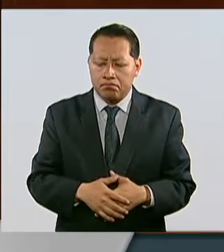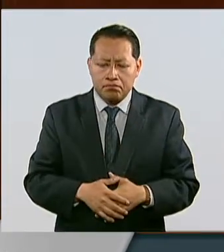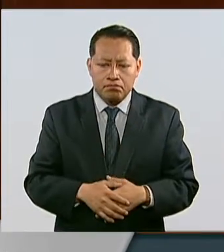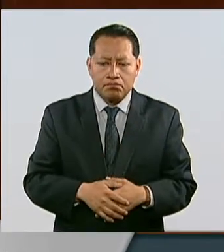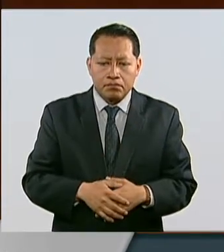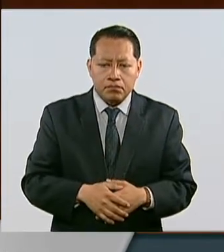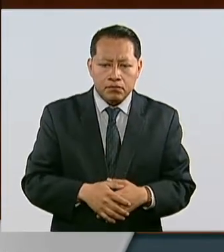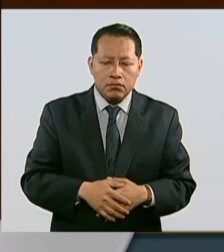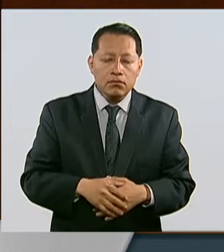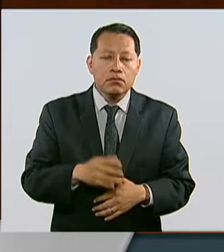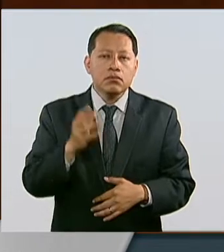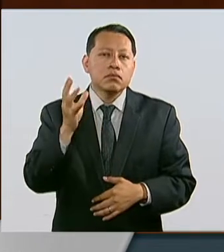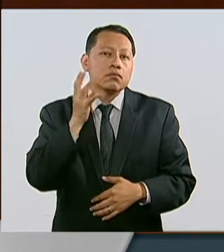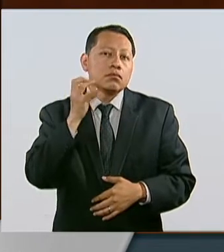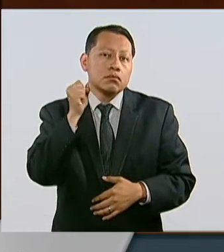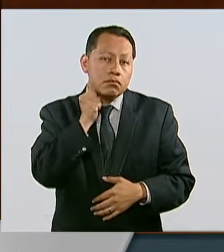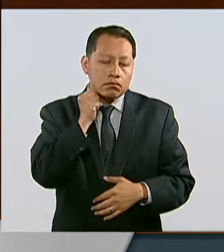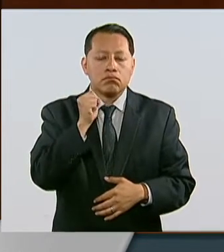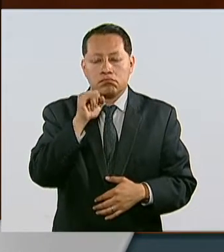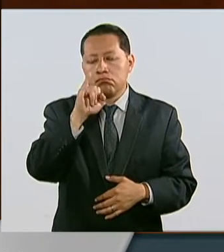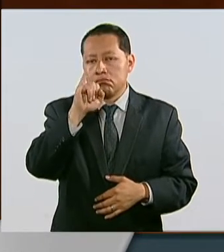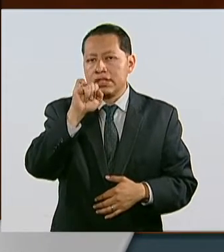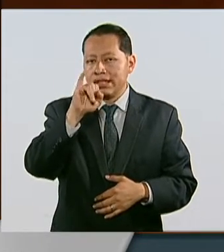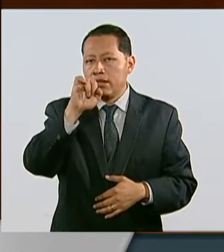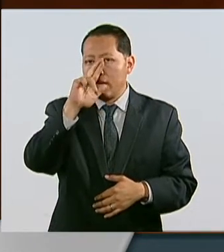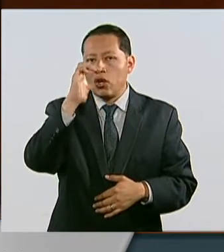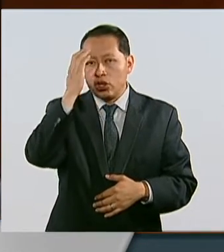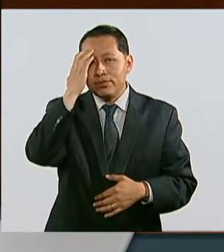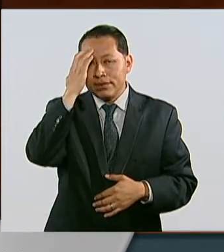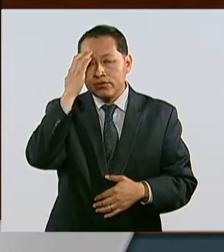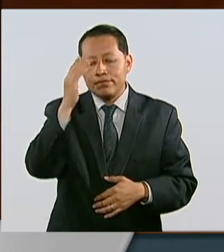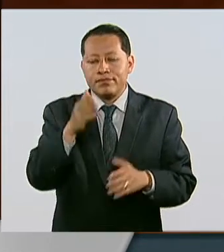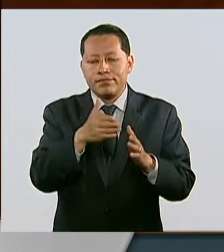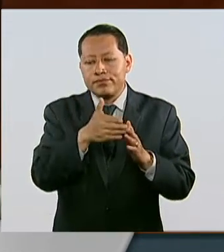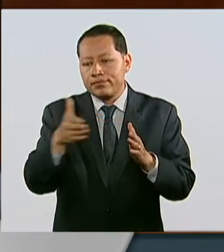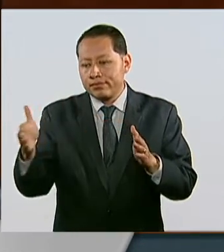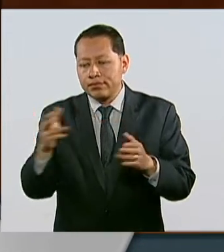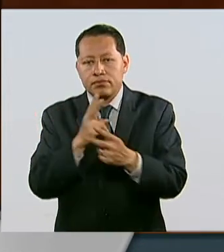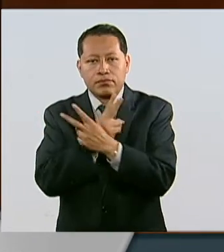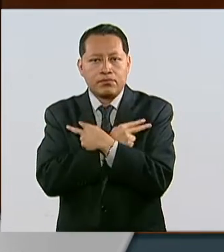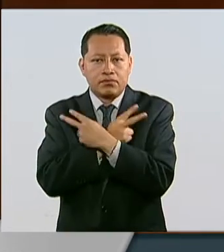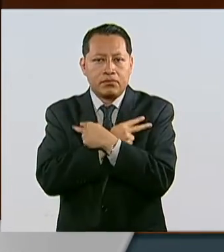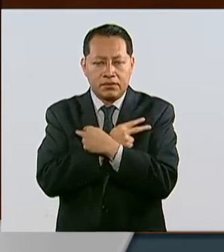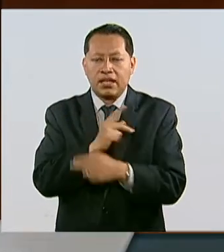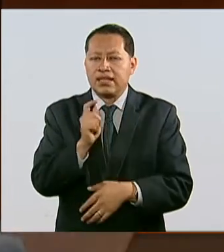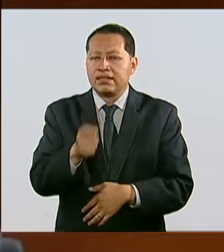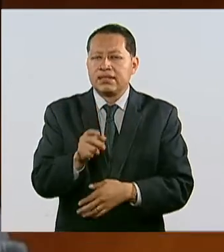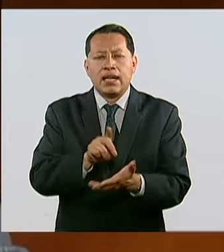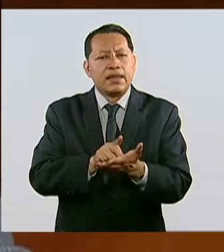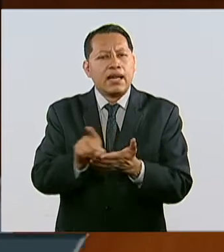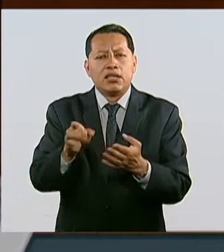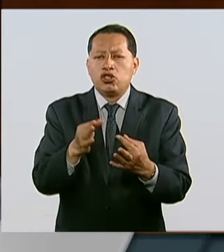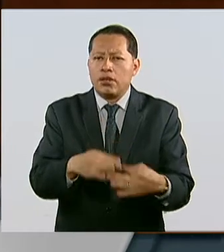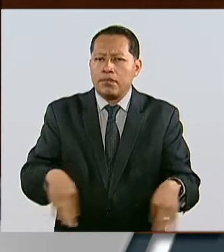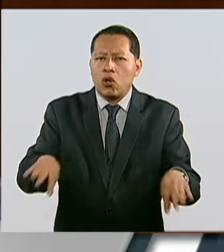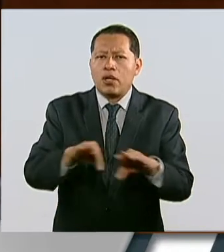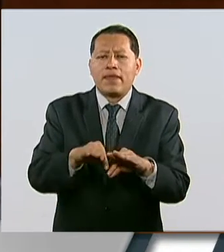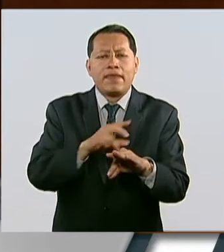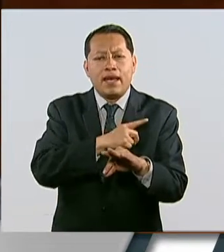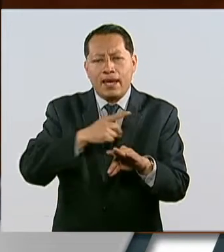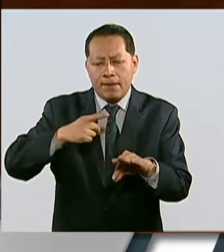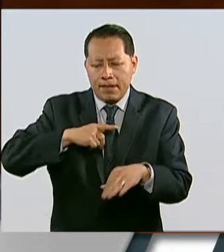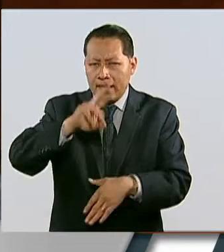El Senado reconoce finalmente que el periodo vacacional es un derecho fundamental que debe de ser